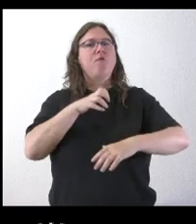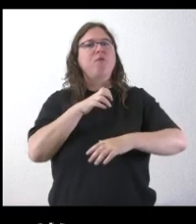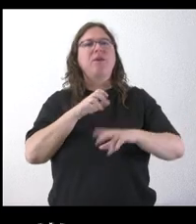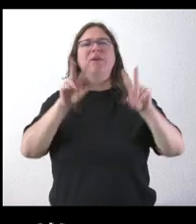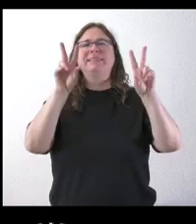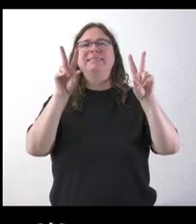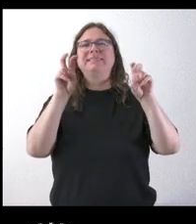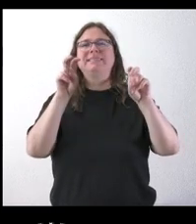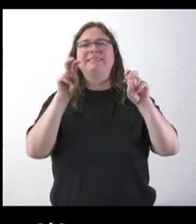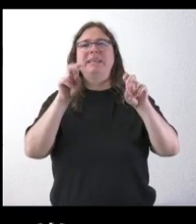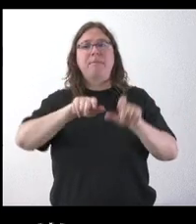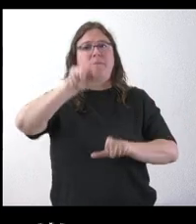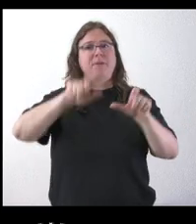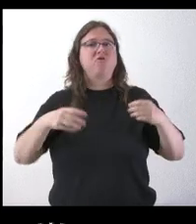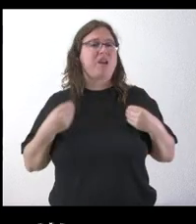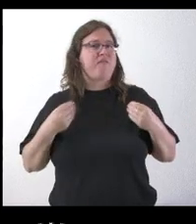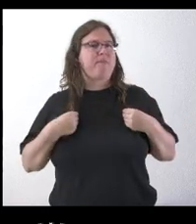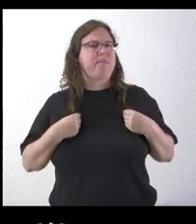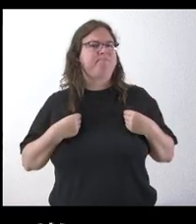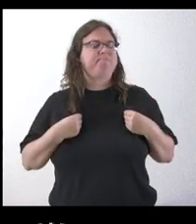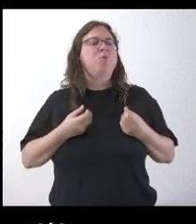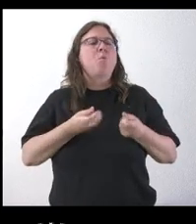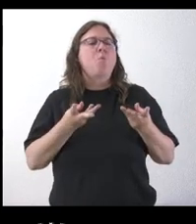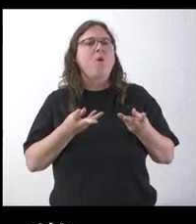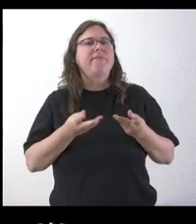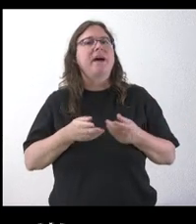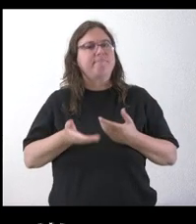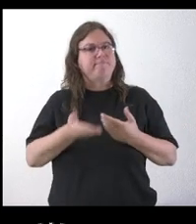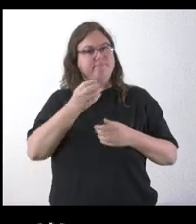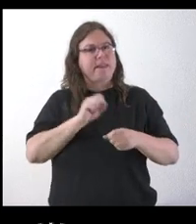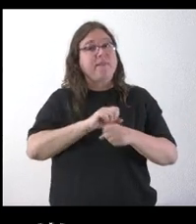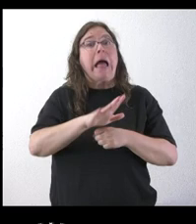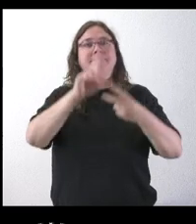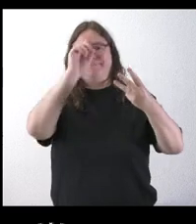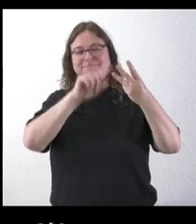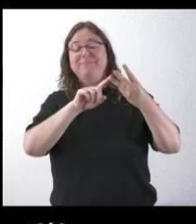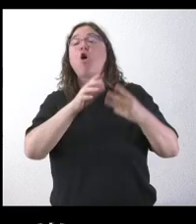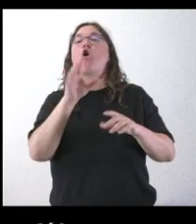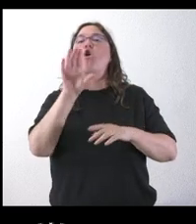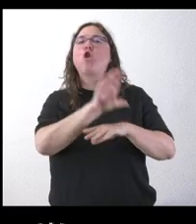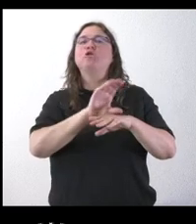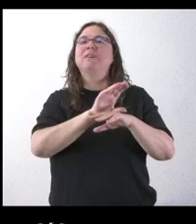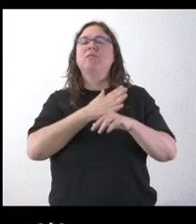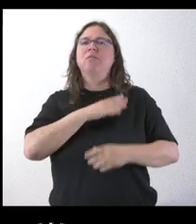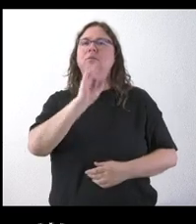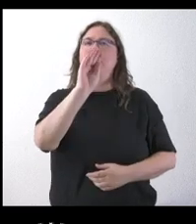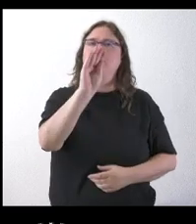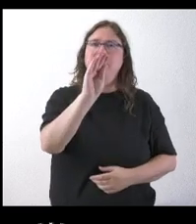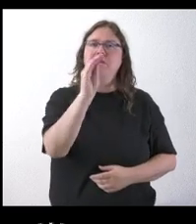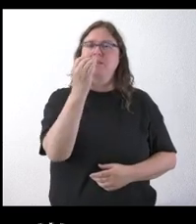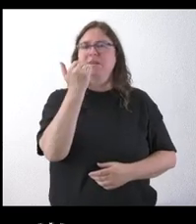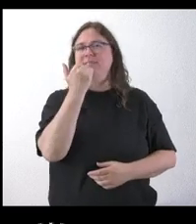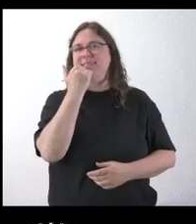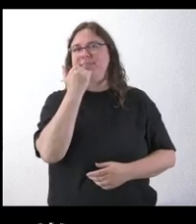demográfica que peso ha tenido en el reparto. Gracias. Sí, y al consejero portado le quería preguntar si, aunque no